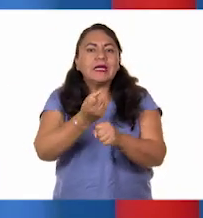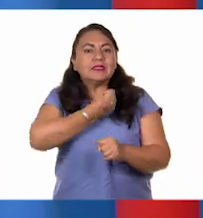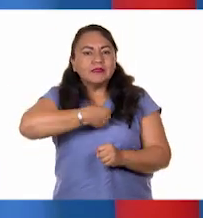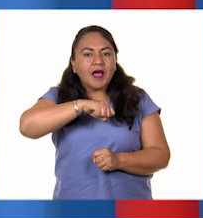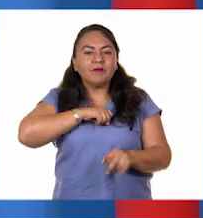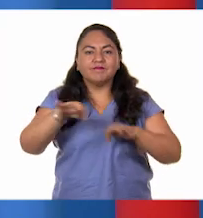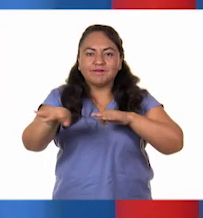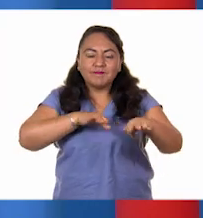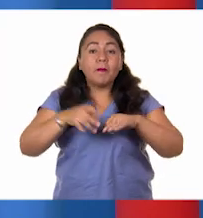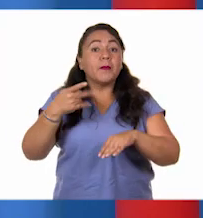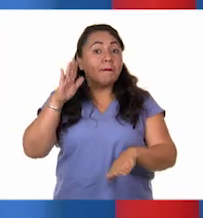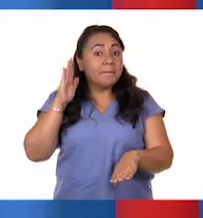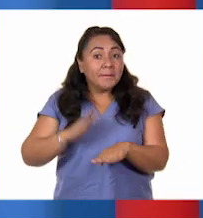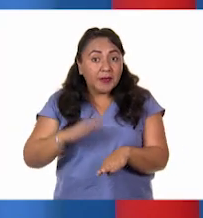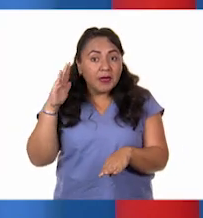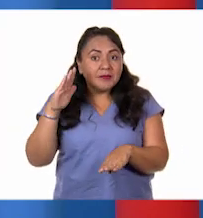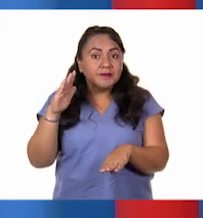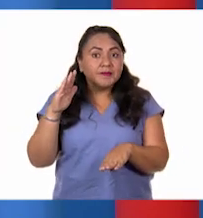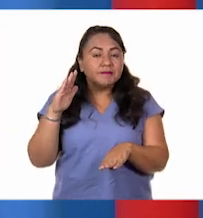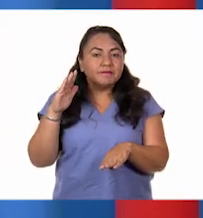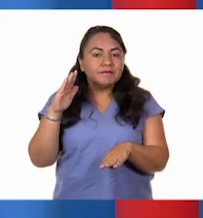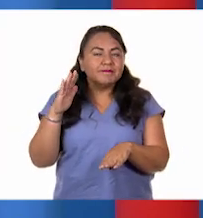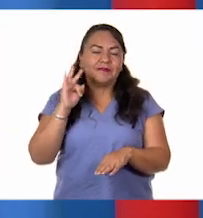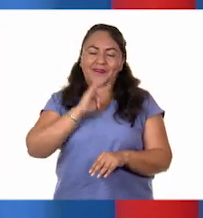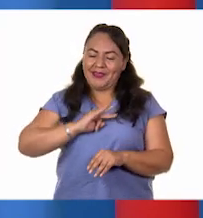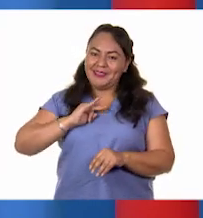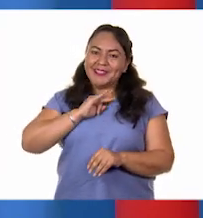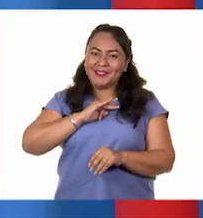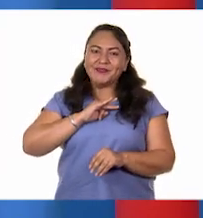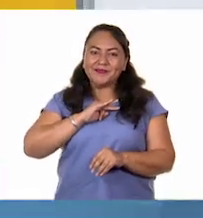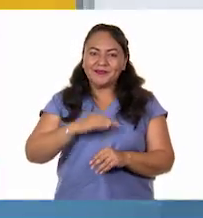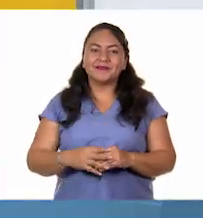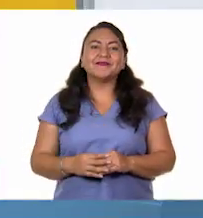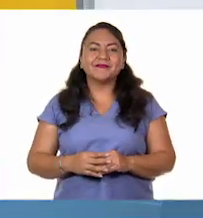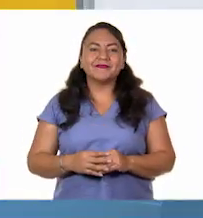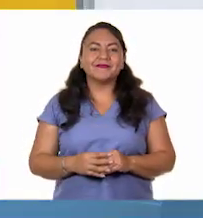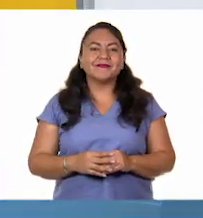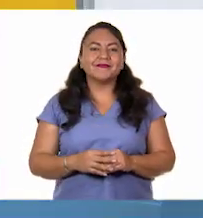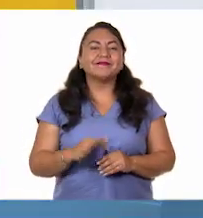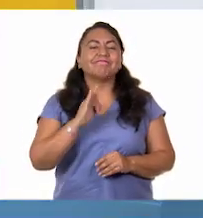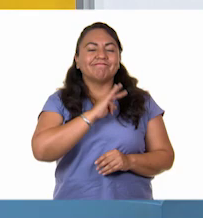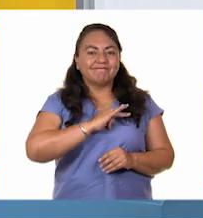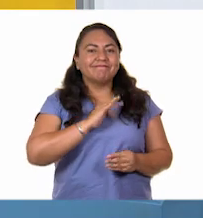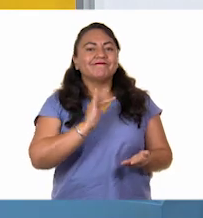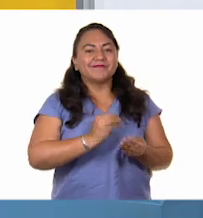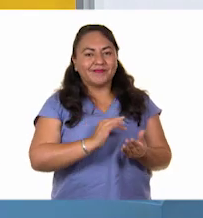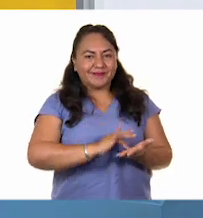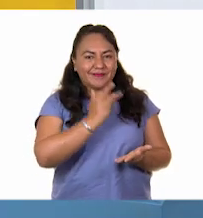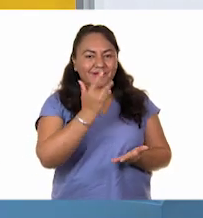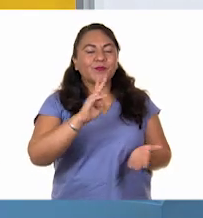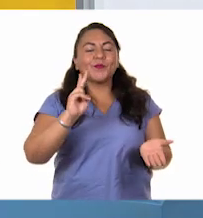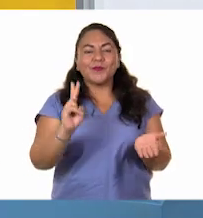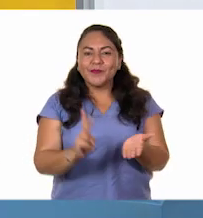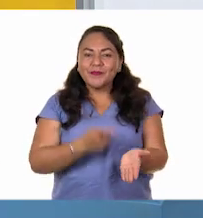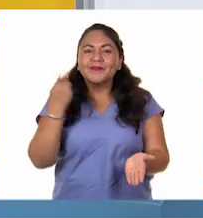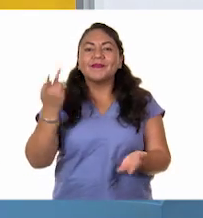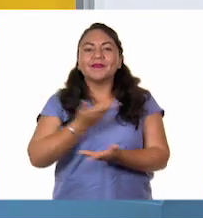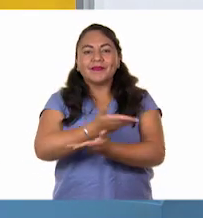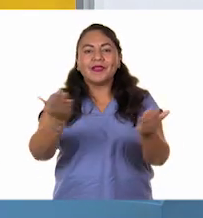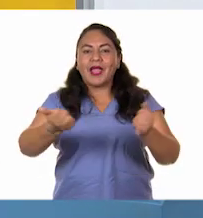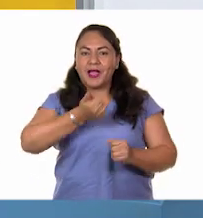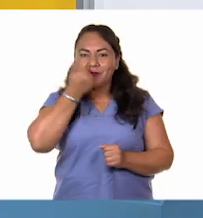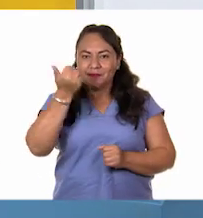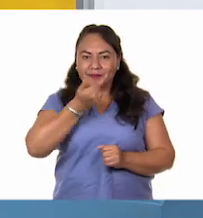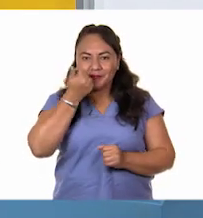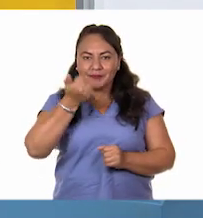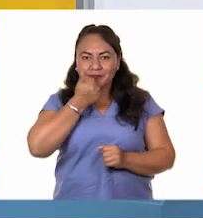productiva, pero sobre todo, feliz. Feliz. Feliz. Pues muchas gracias. Nuevamente a nuestros alumnos